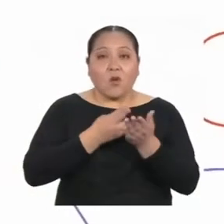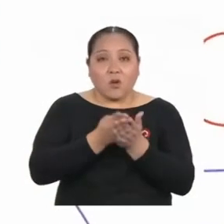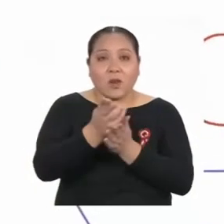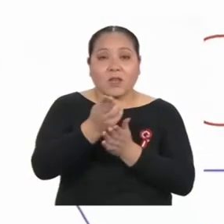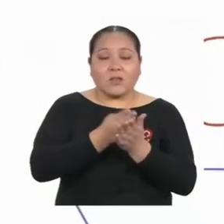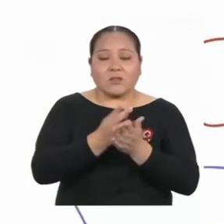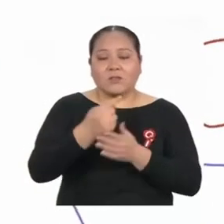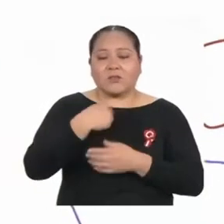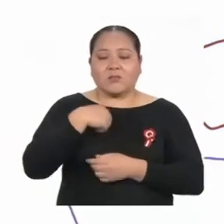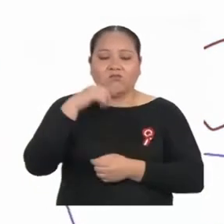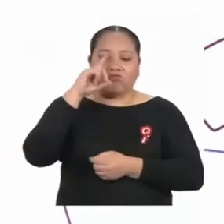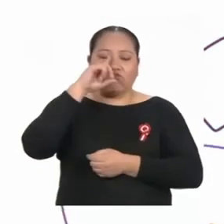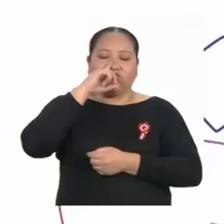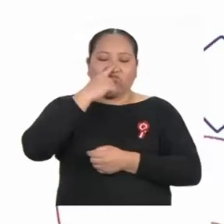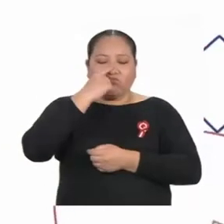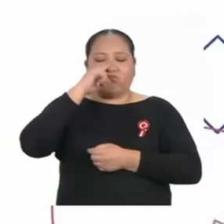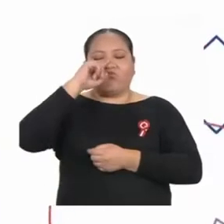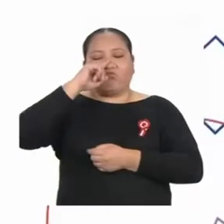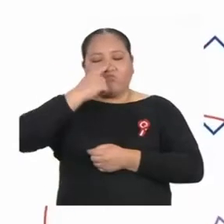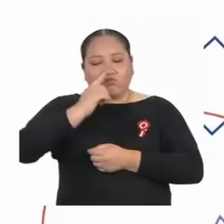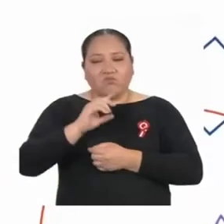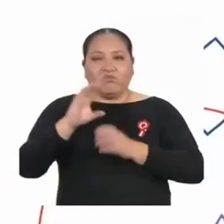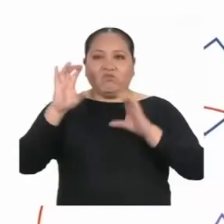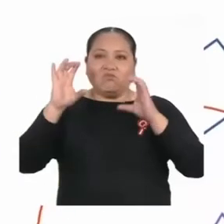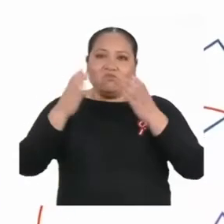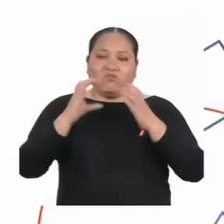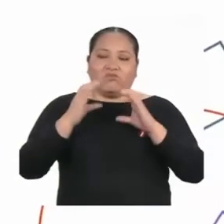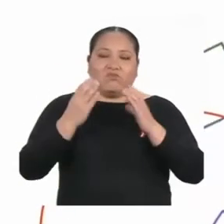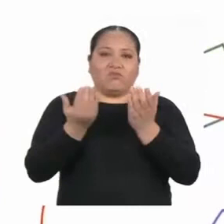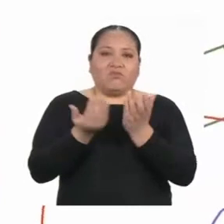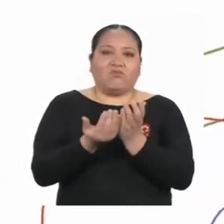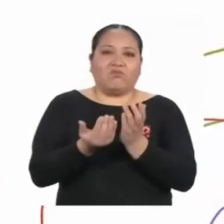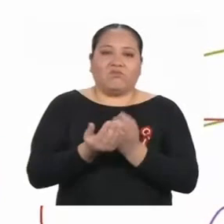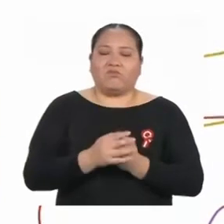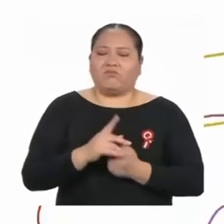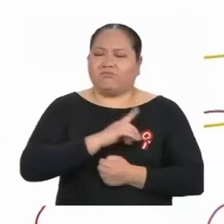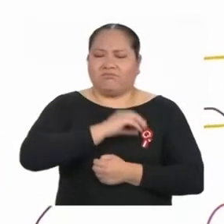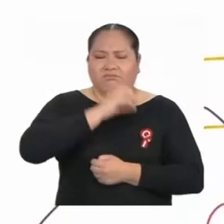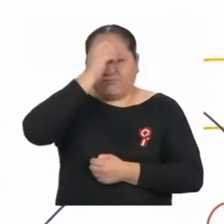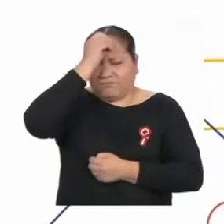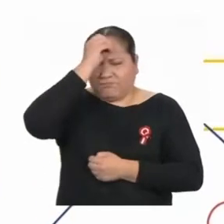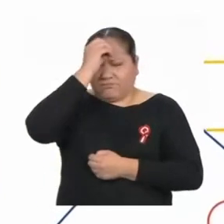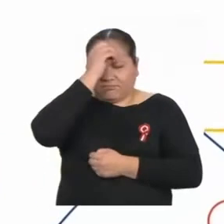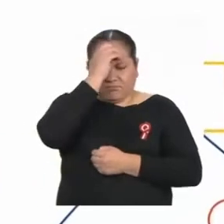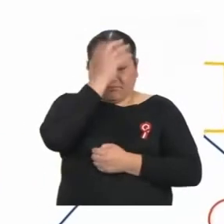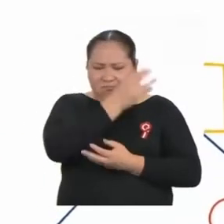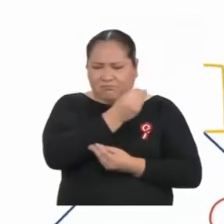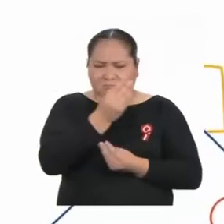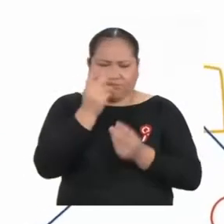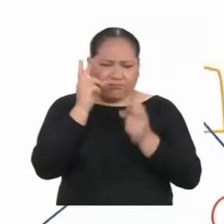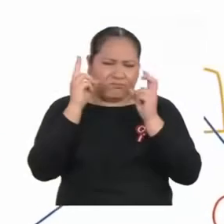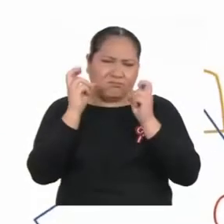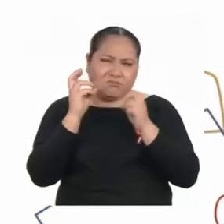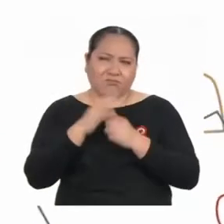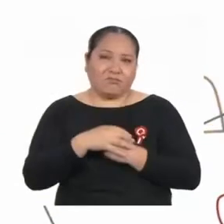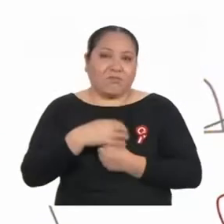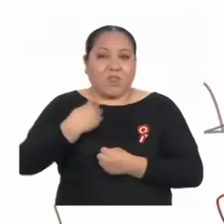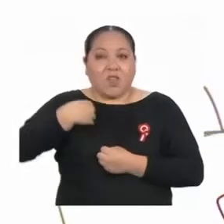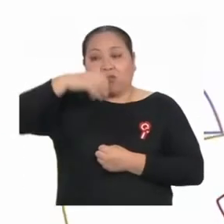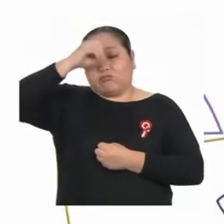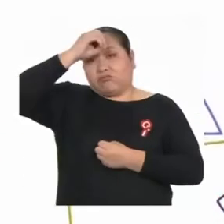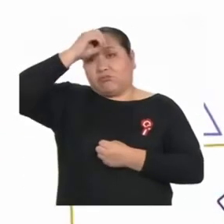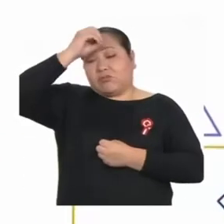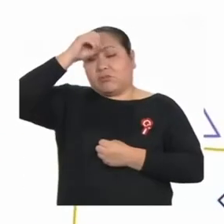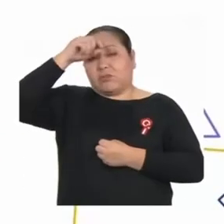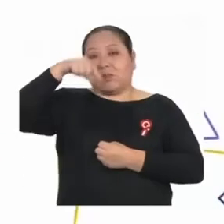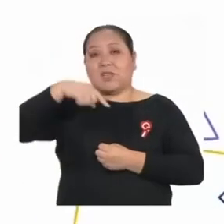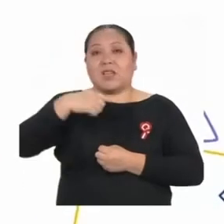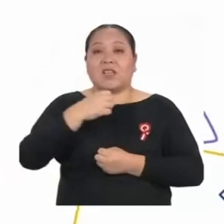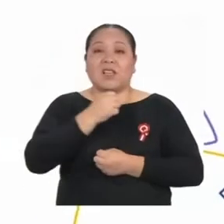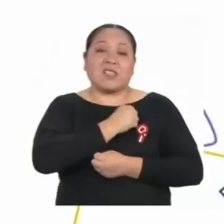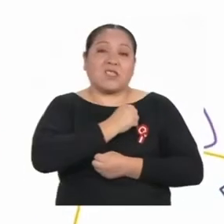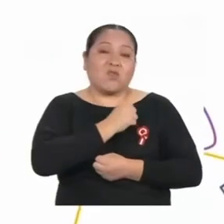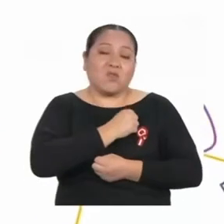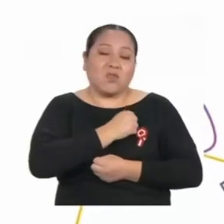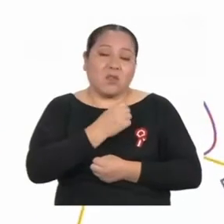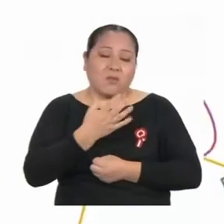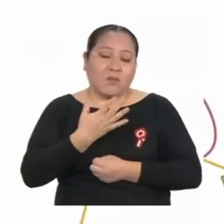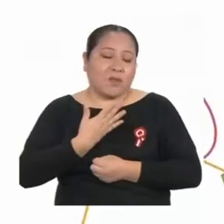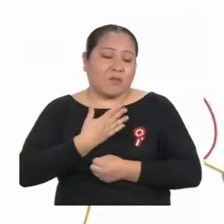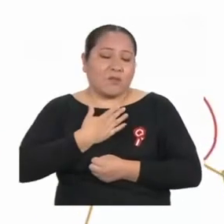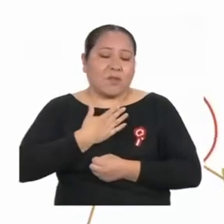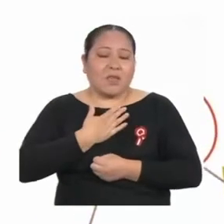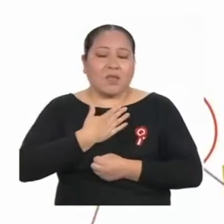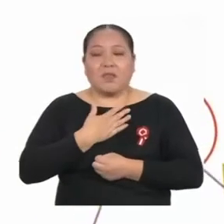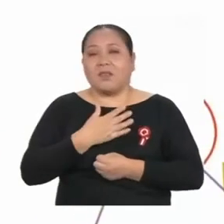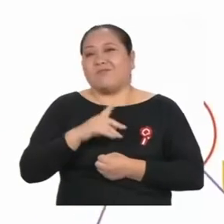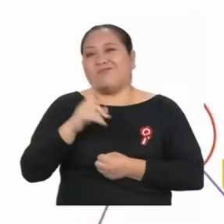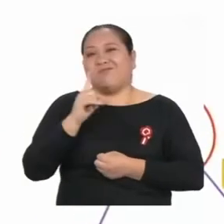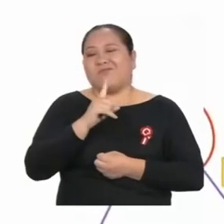aburro un montón con las clases del colegio. No entiendo varias cosas y no sé si la secundaria es para mí. Creo que no